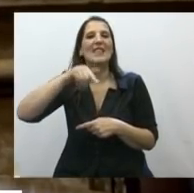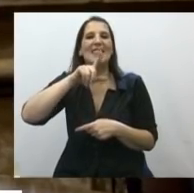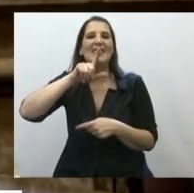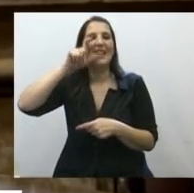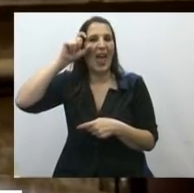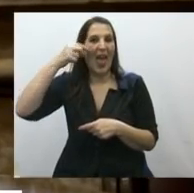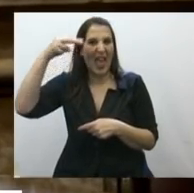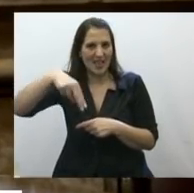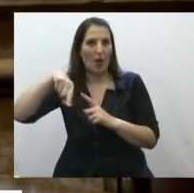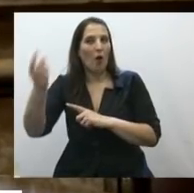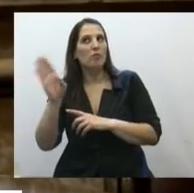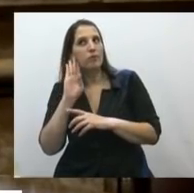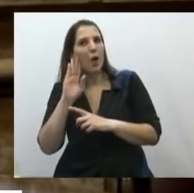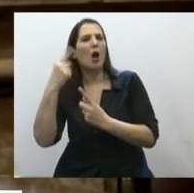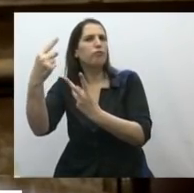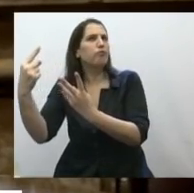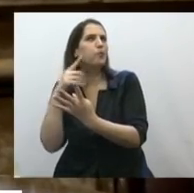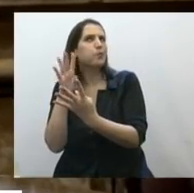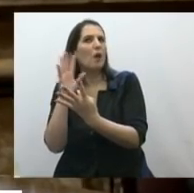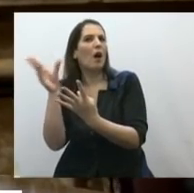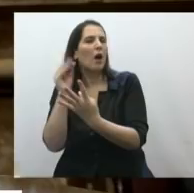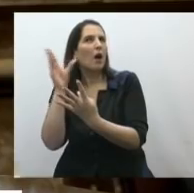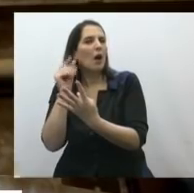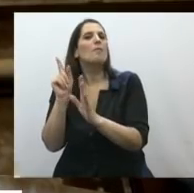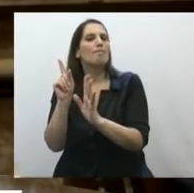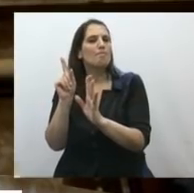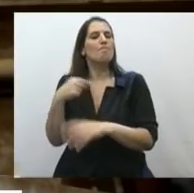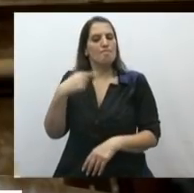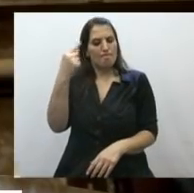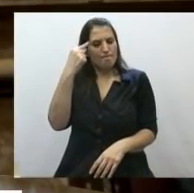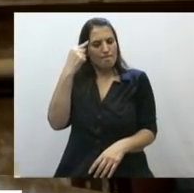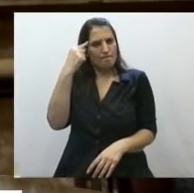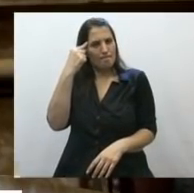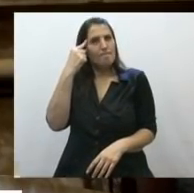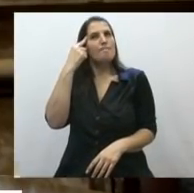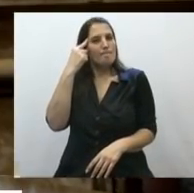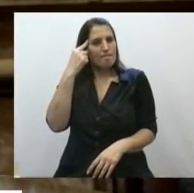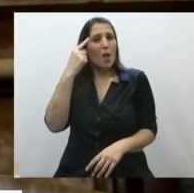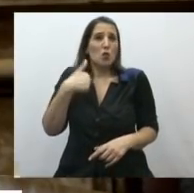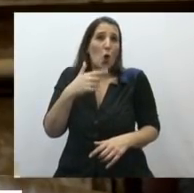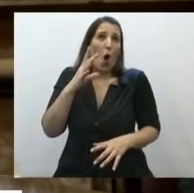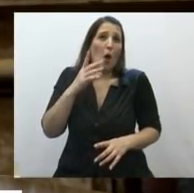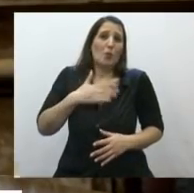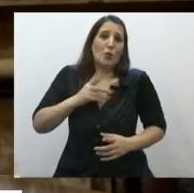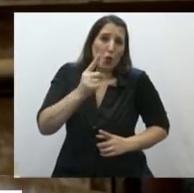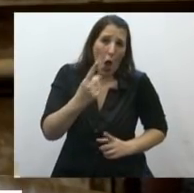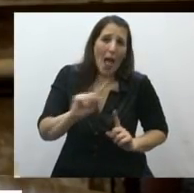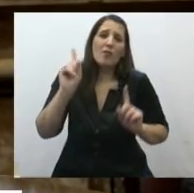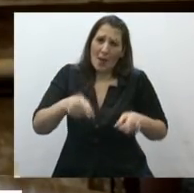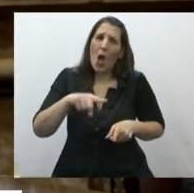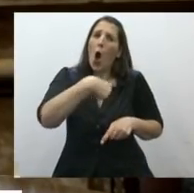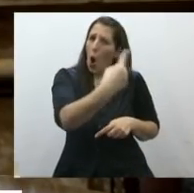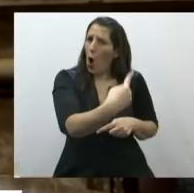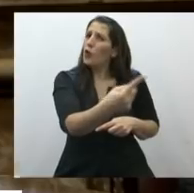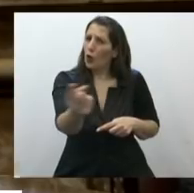otros y otras, yo creo que como a mí, a la mayoría de todos nosotros, estas exposiciones nos